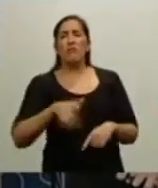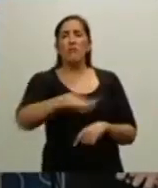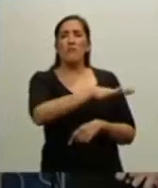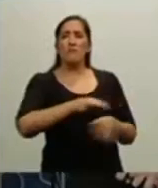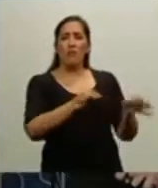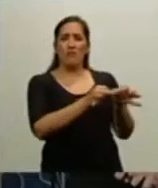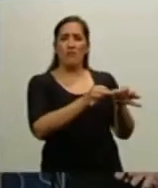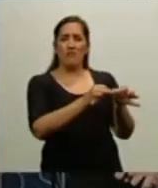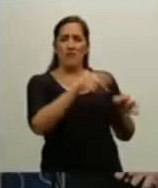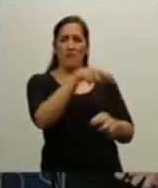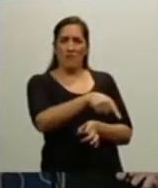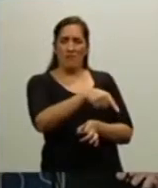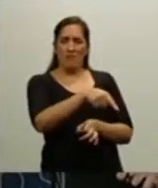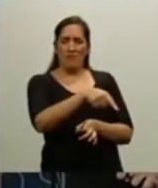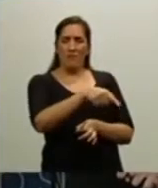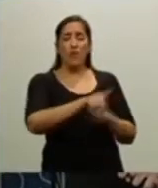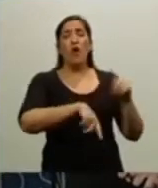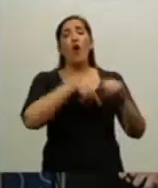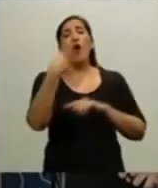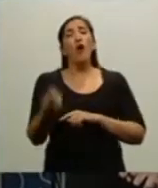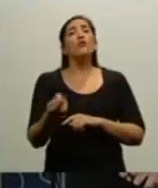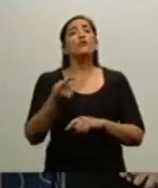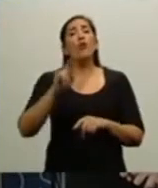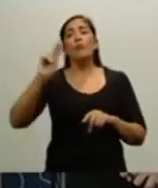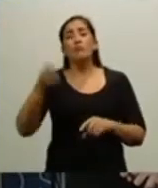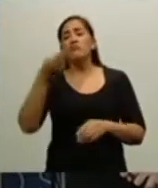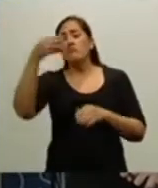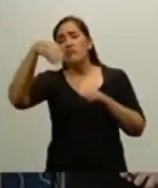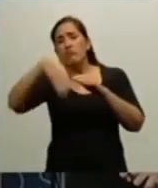cenotafio, otros en el fondo del mar,